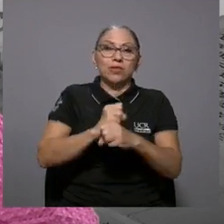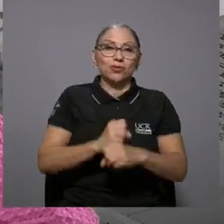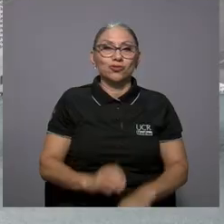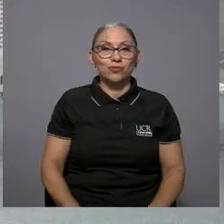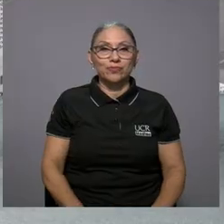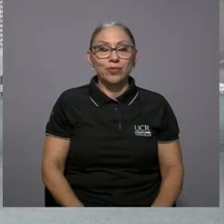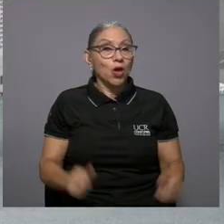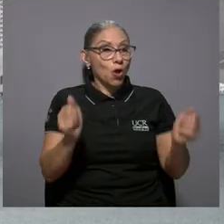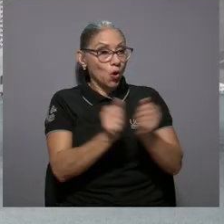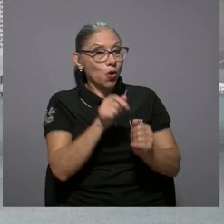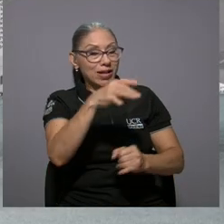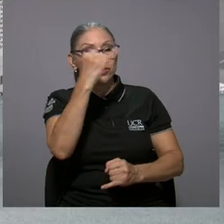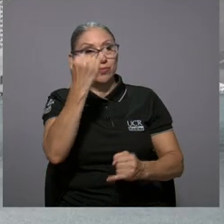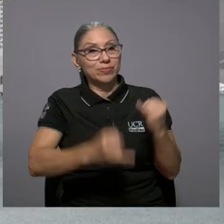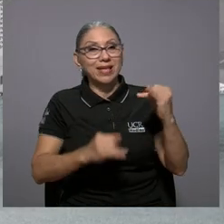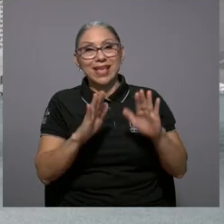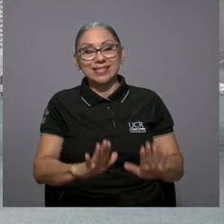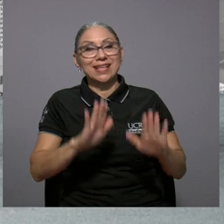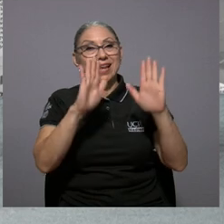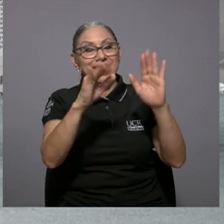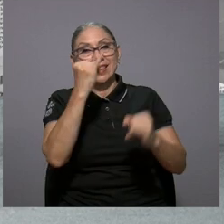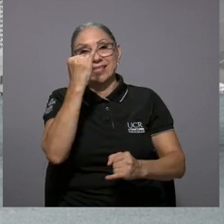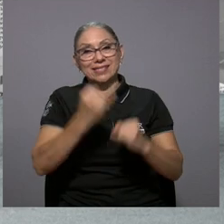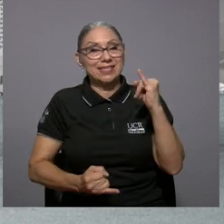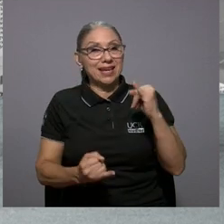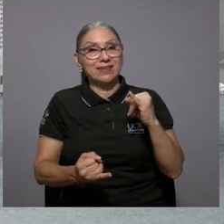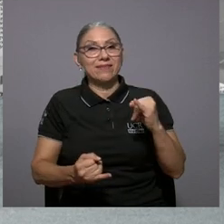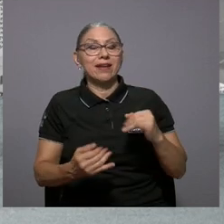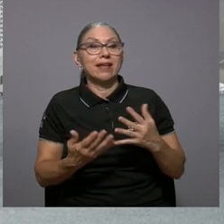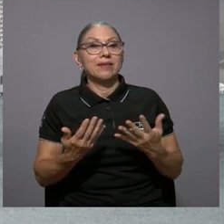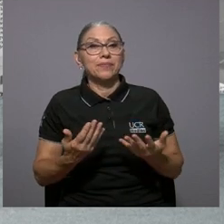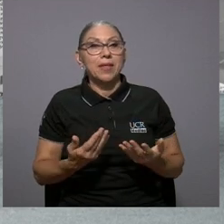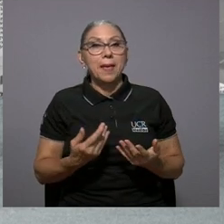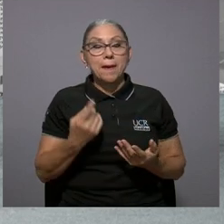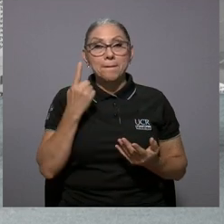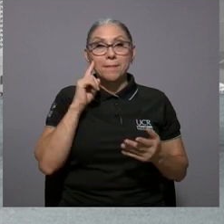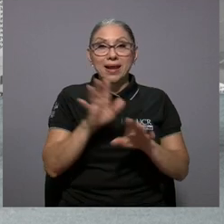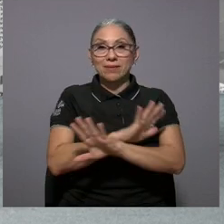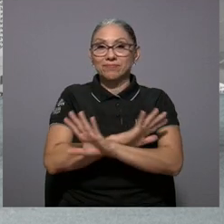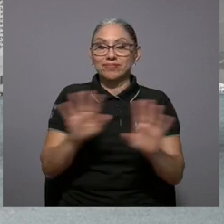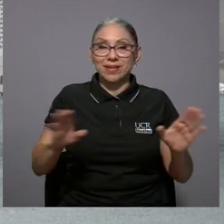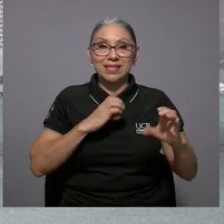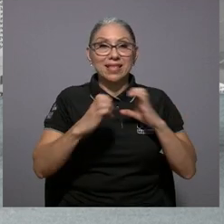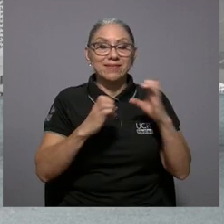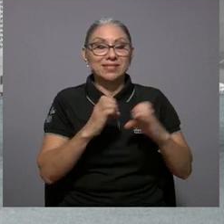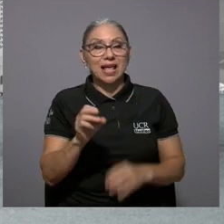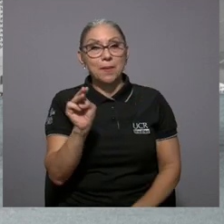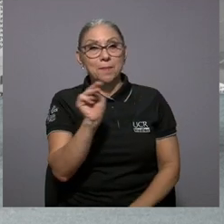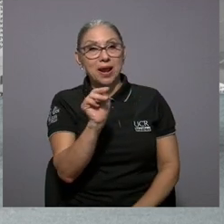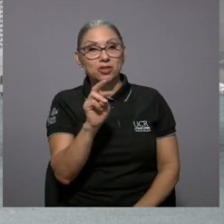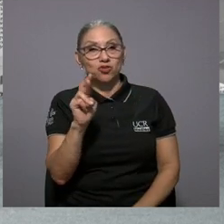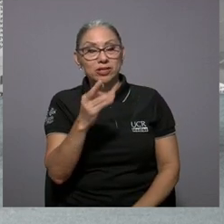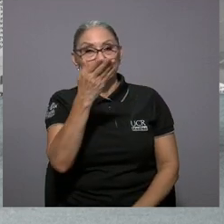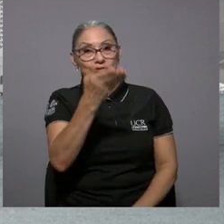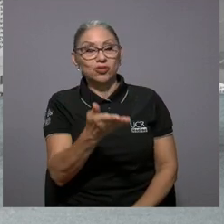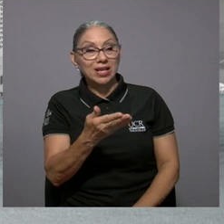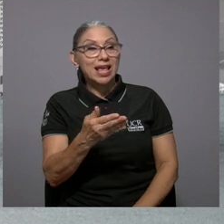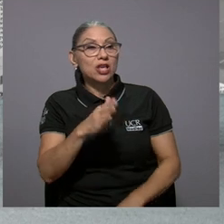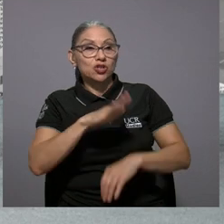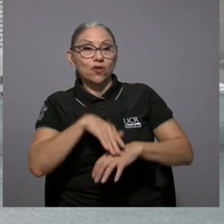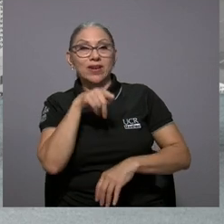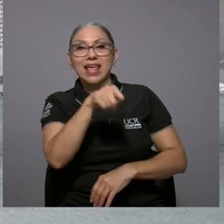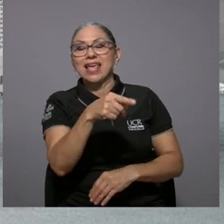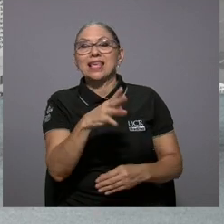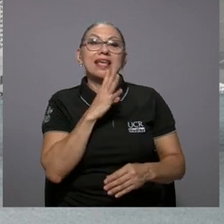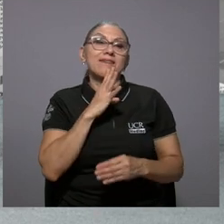años con eso nos vamos pero un excelente cierre para terminar esta entrevista de doña